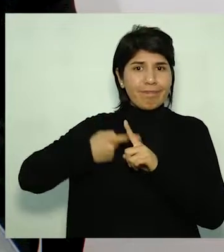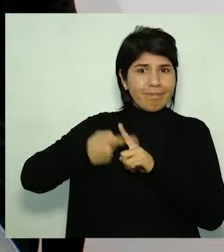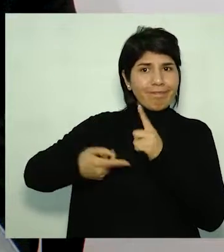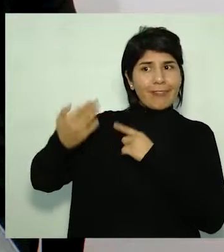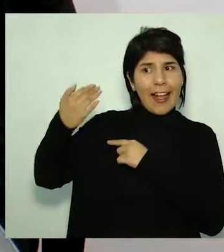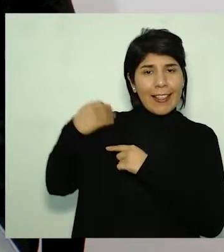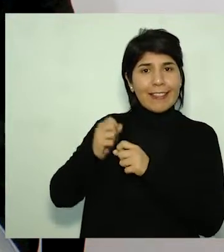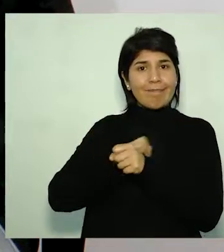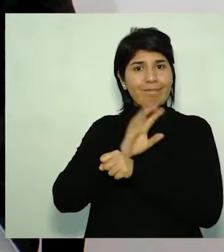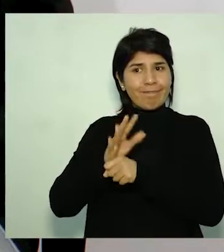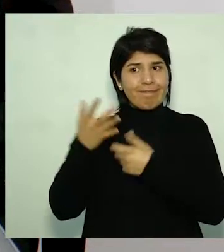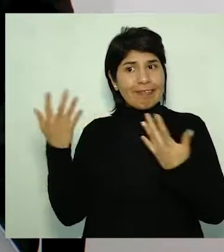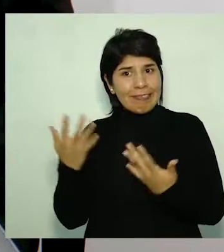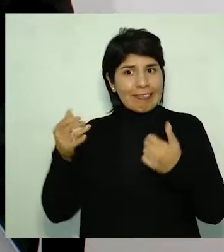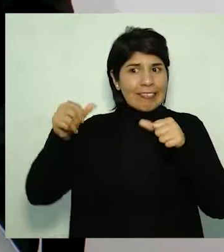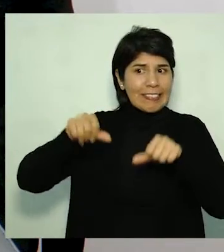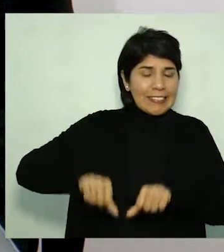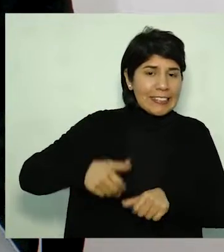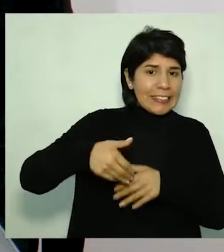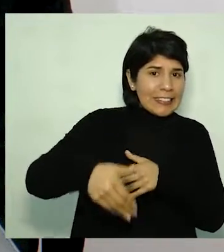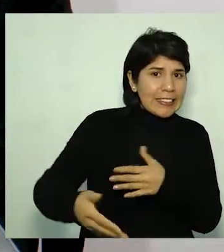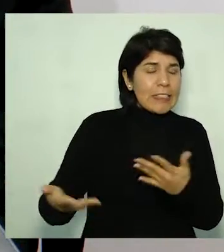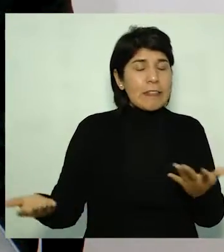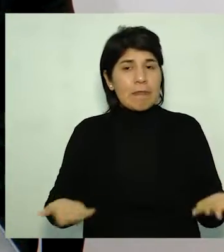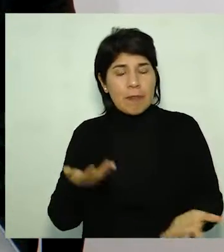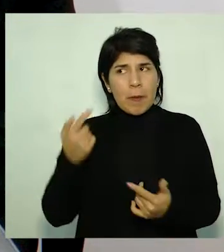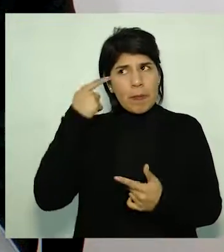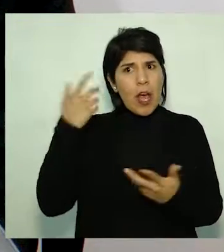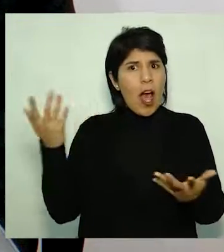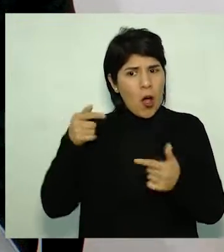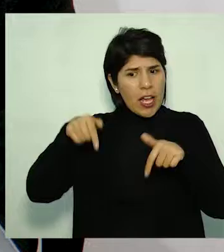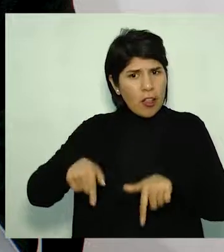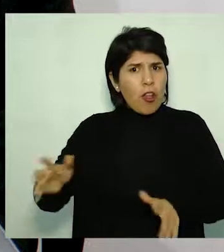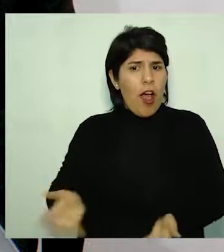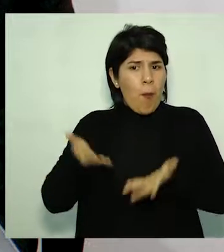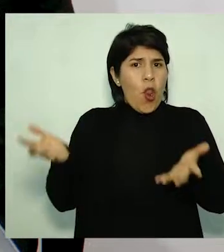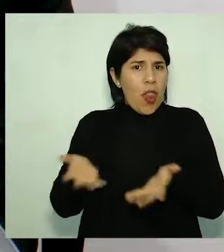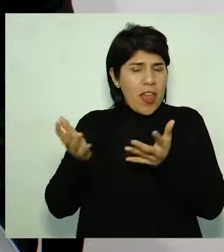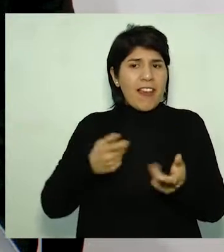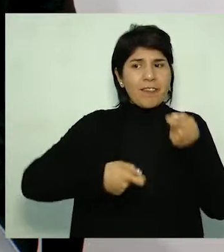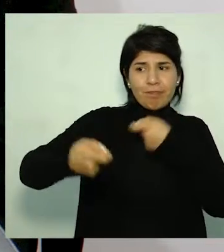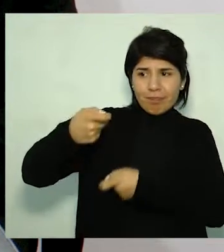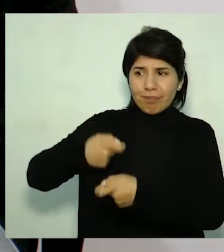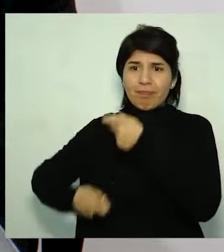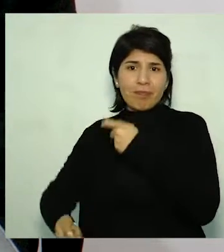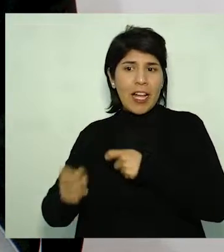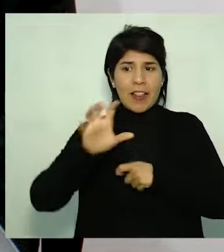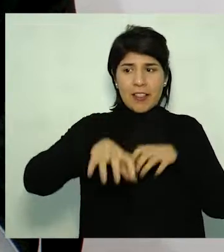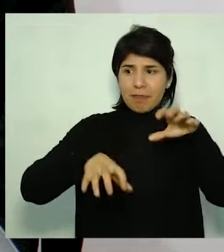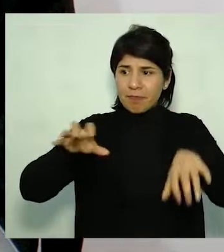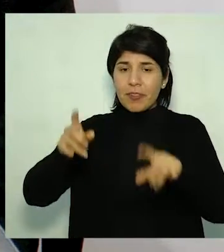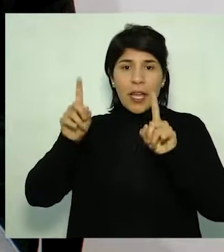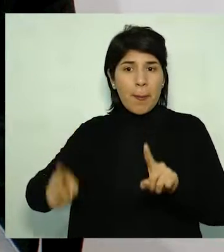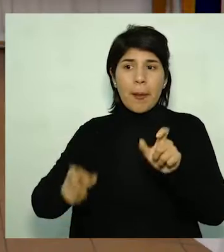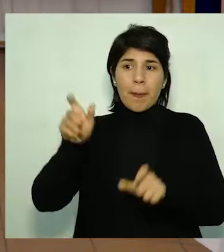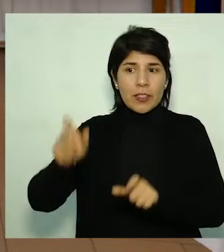meses, con la pandemia y luego de ella, creemos que es un incentivo, algo que motiva tanto a los comerciantes también como a los